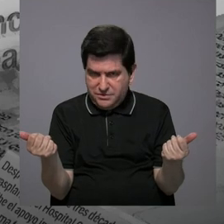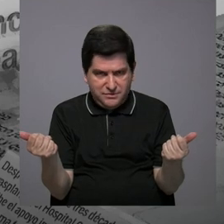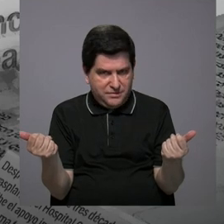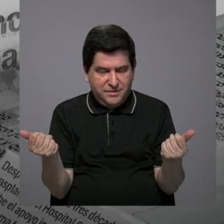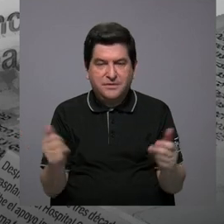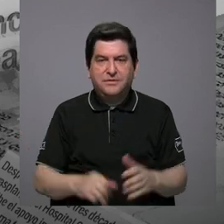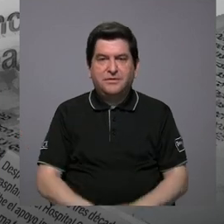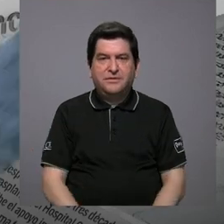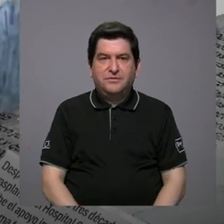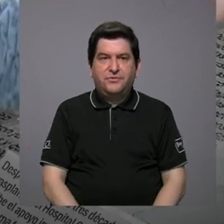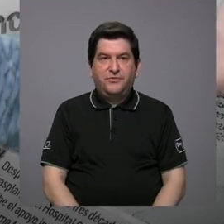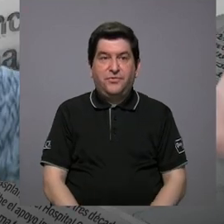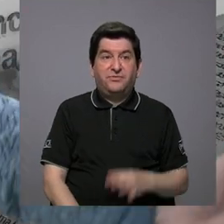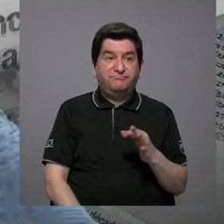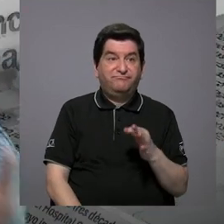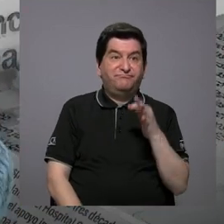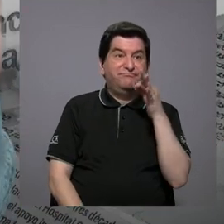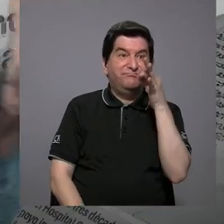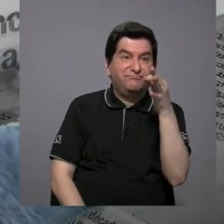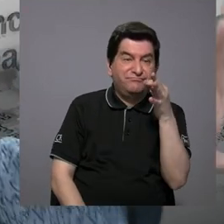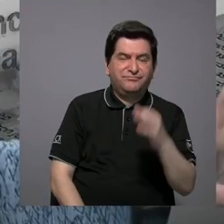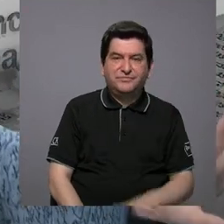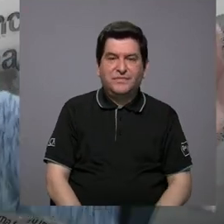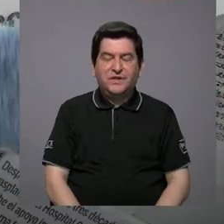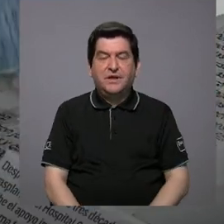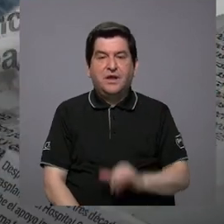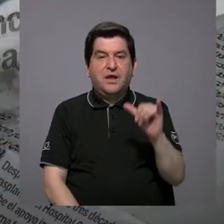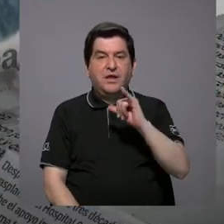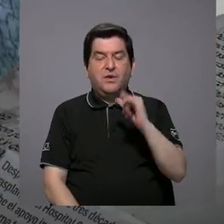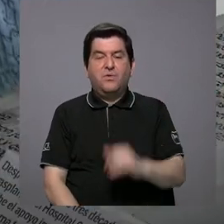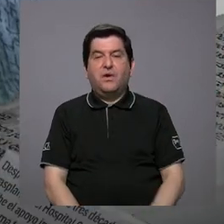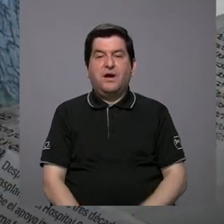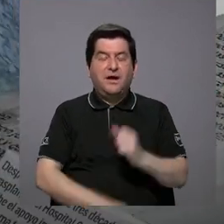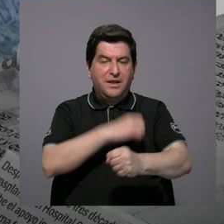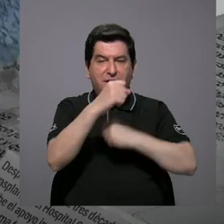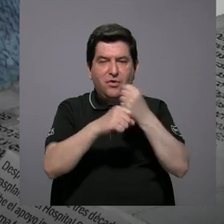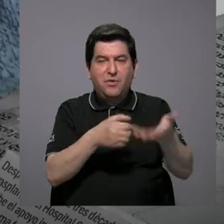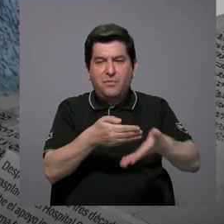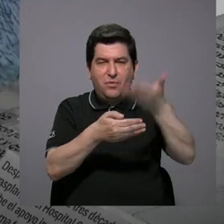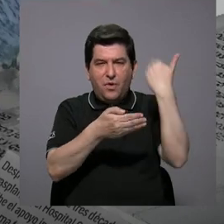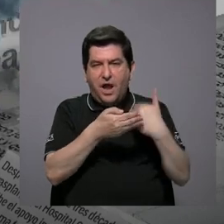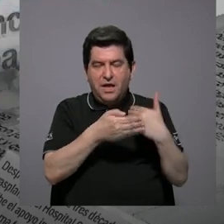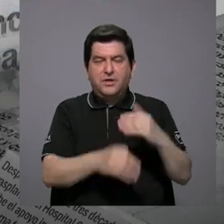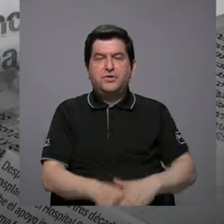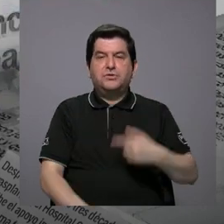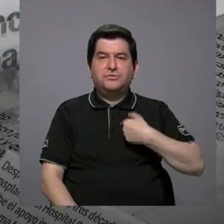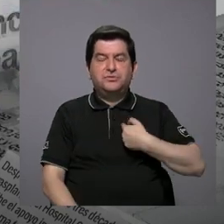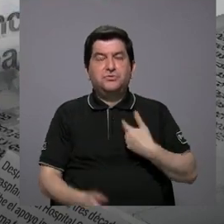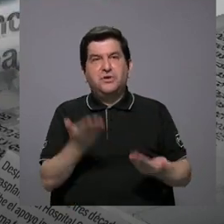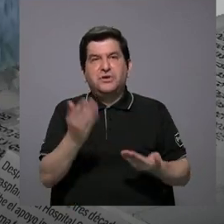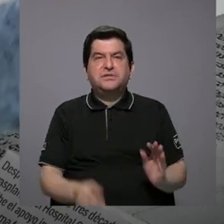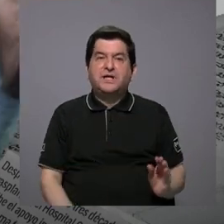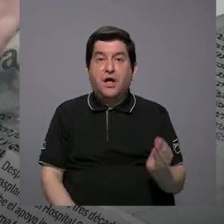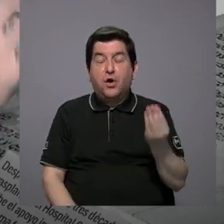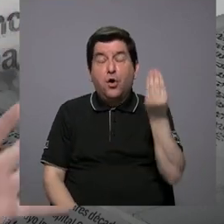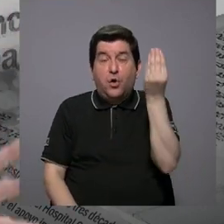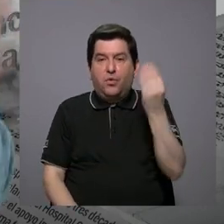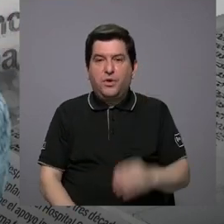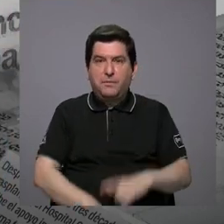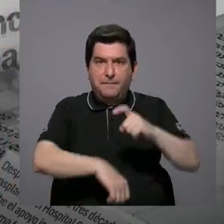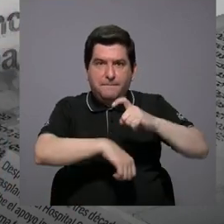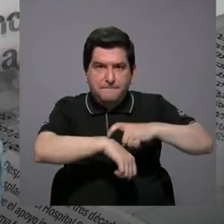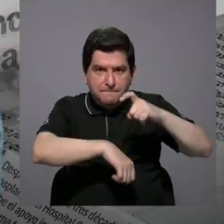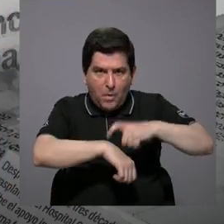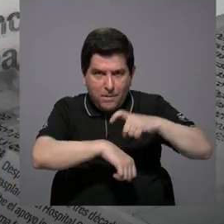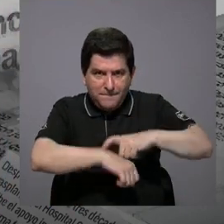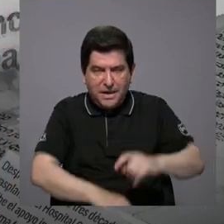y pronto vamos a ver como años en un momento dado, yo estaba pequeña, joven, no sé, hubo momentos